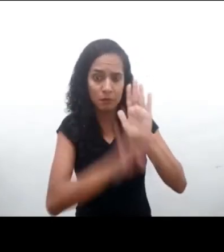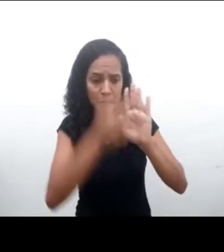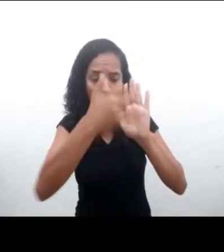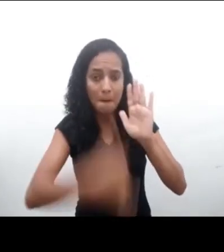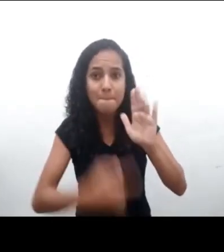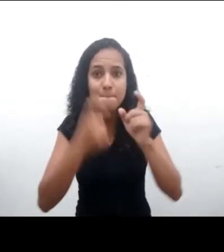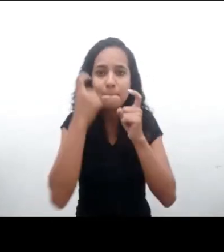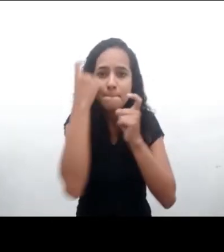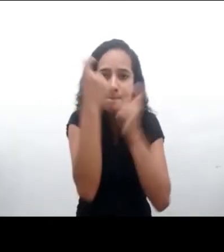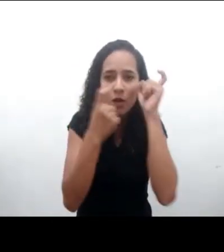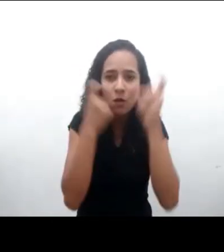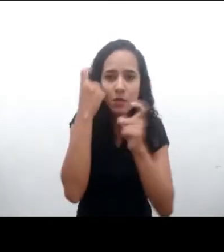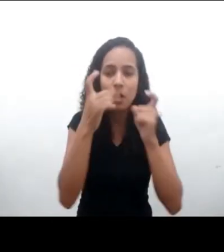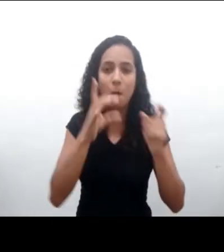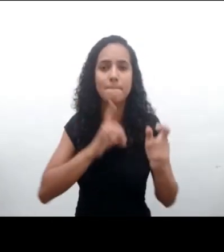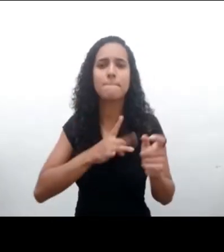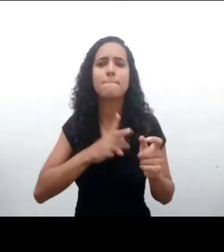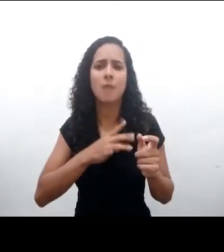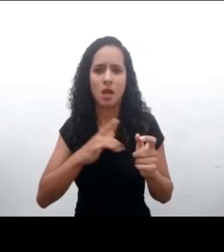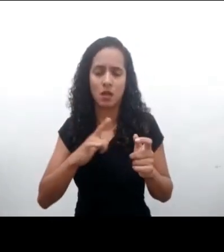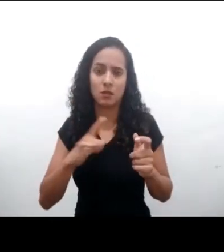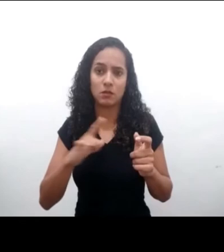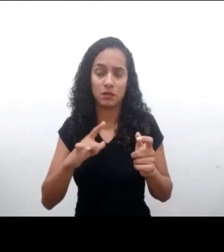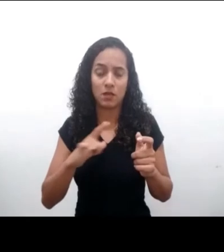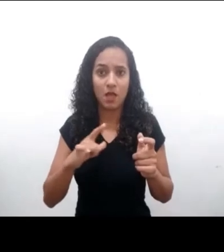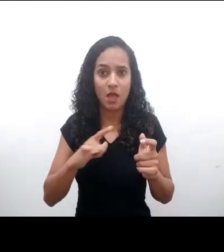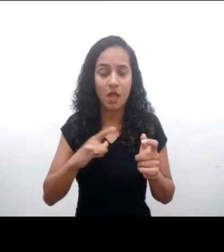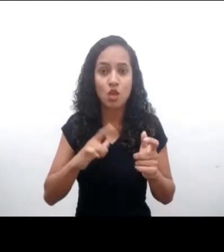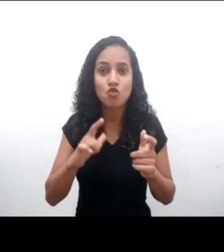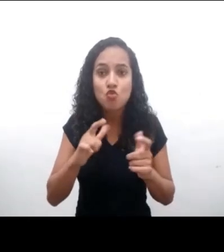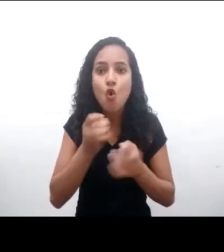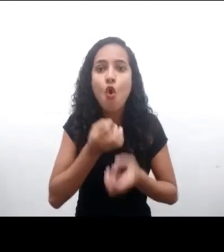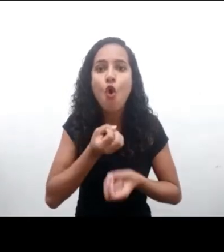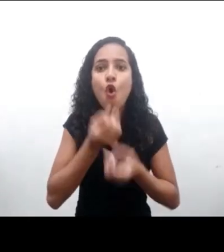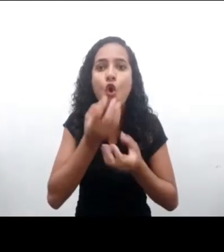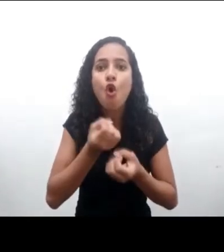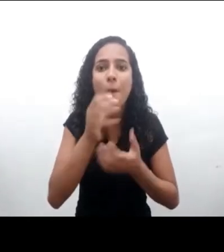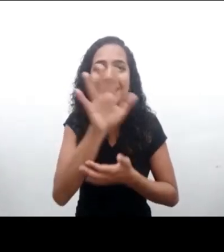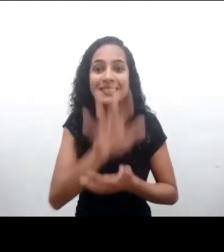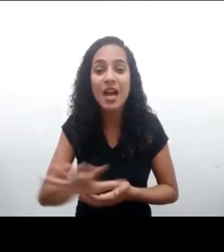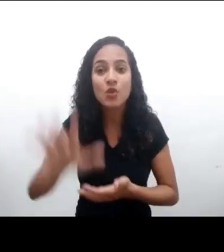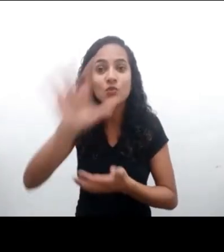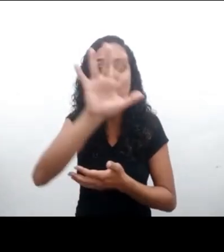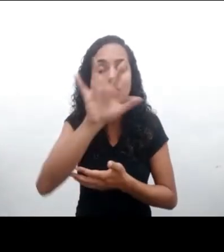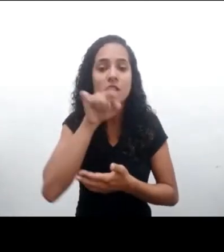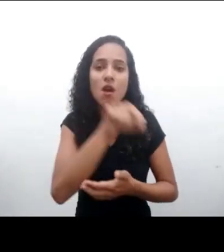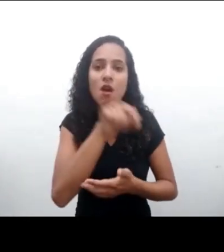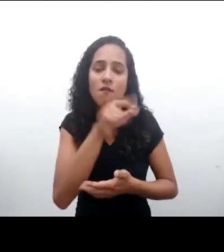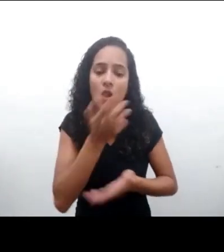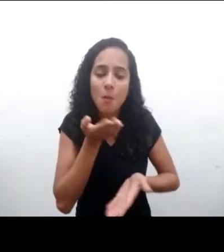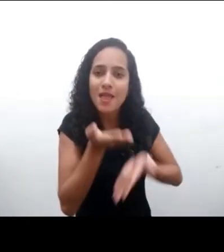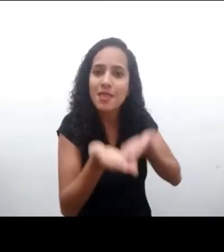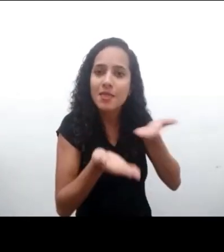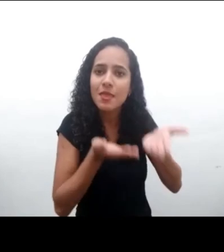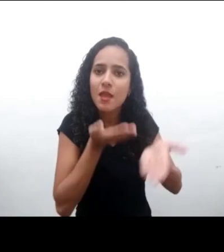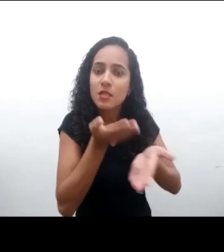observación general aparecen con una dedicación particular del Comité, como por ejemplo el